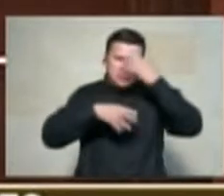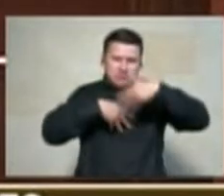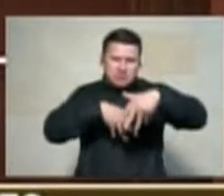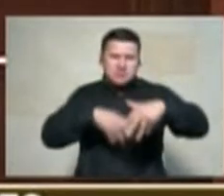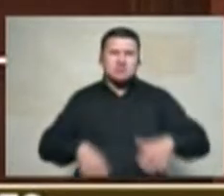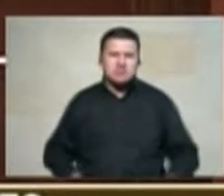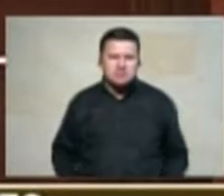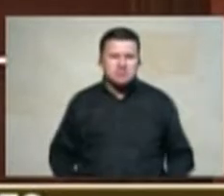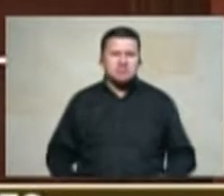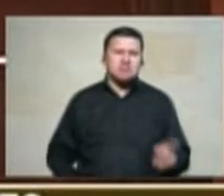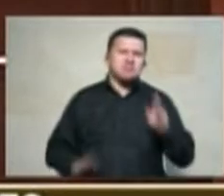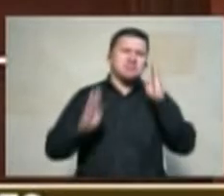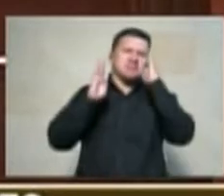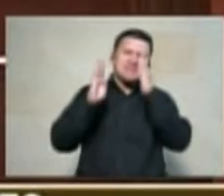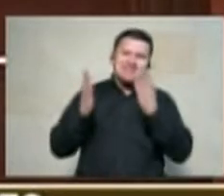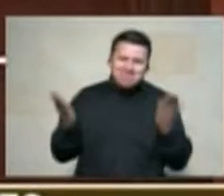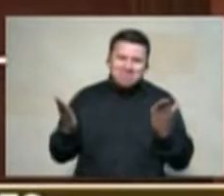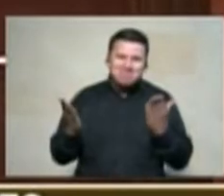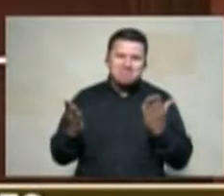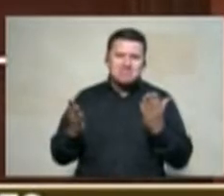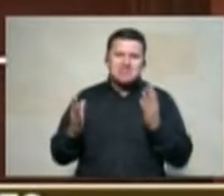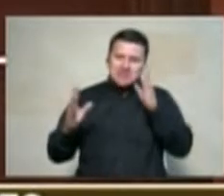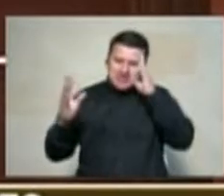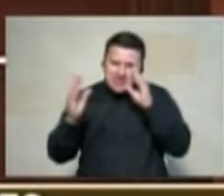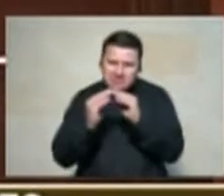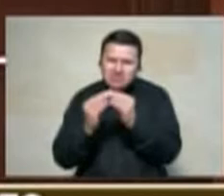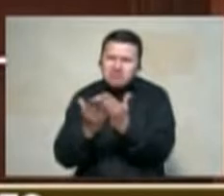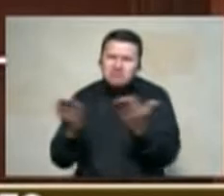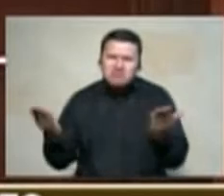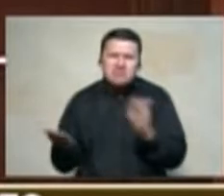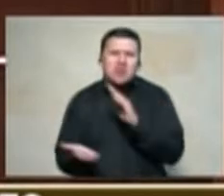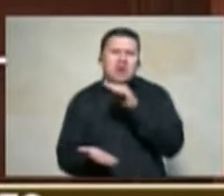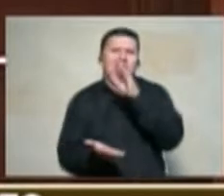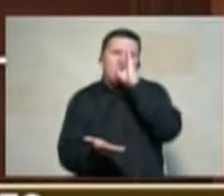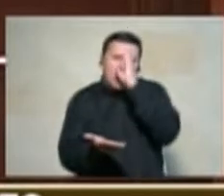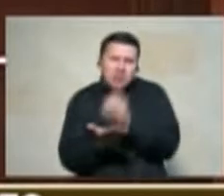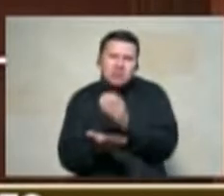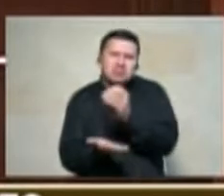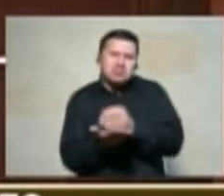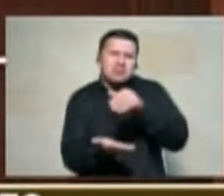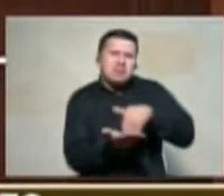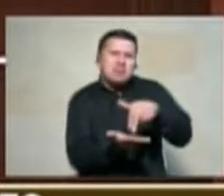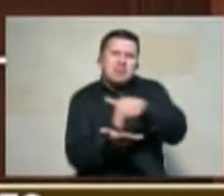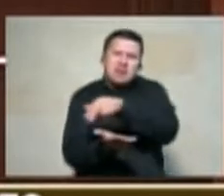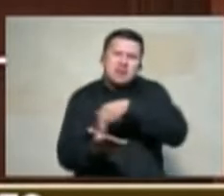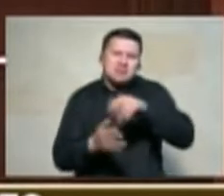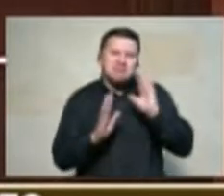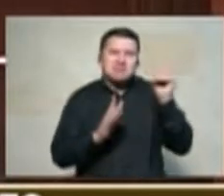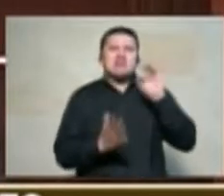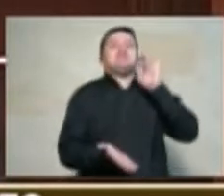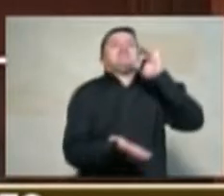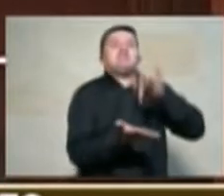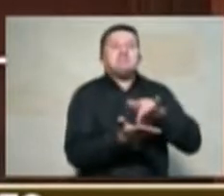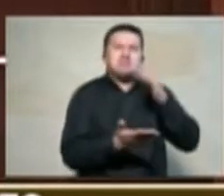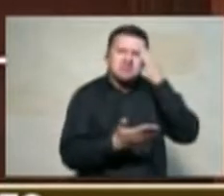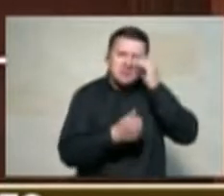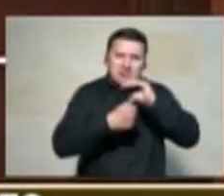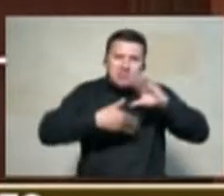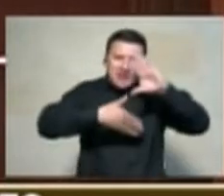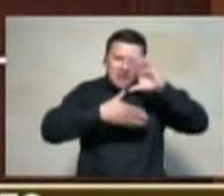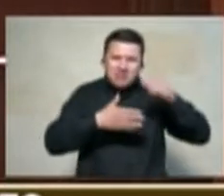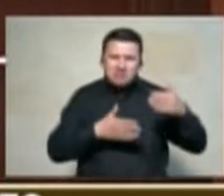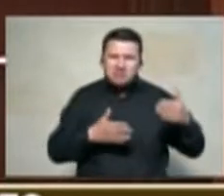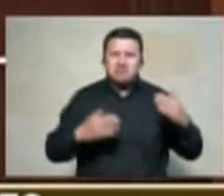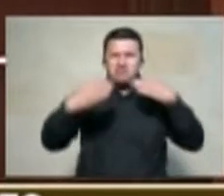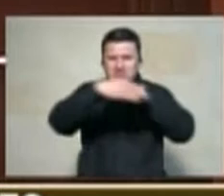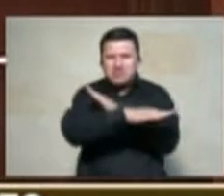conciliar las diferentes posturas que allá se presentan de tal suerte que la vía panamericana sea reabierta en el día de hoy